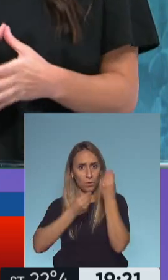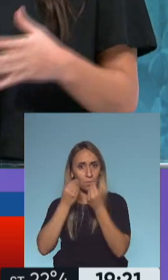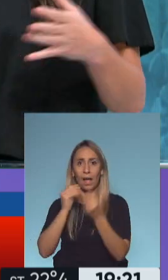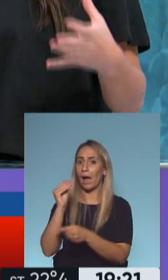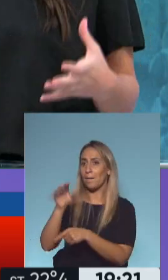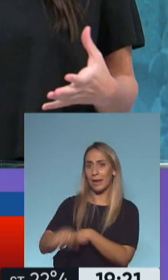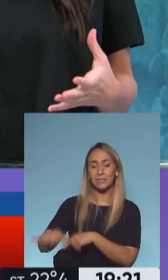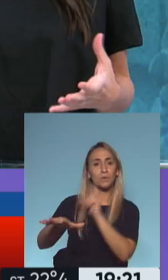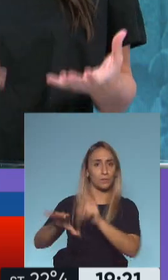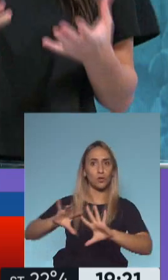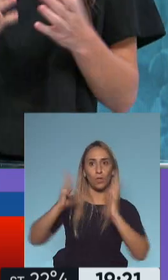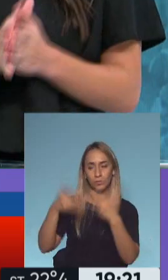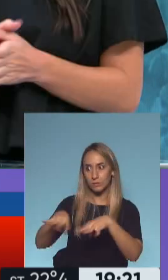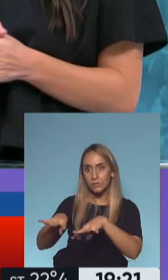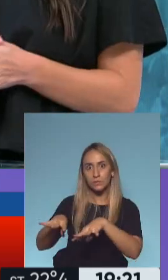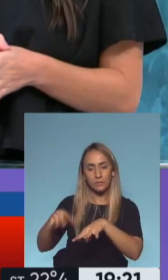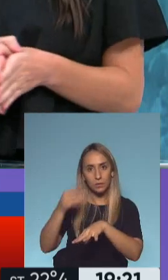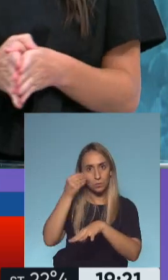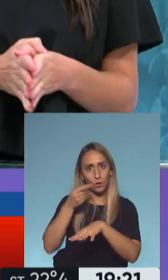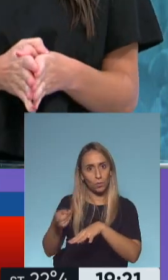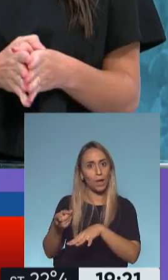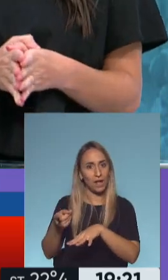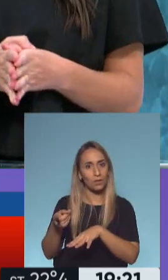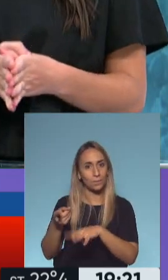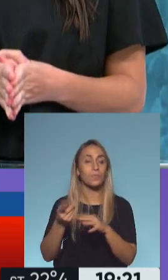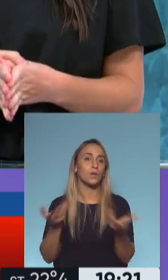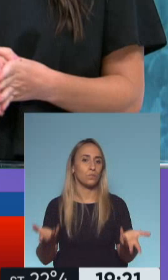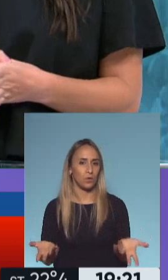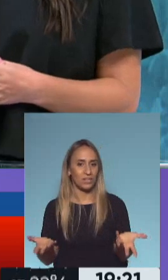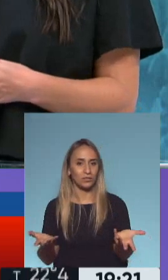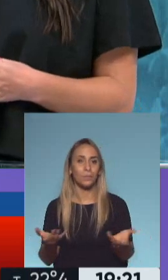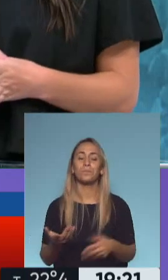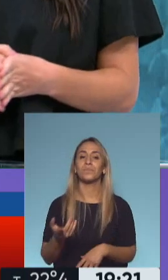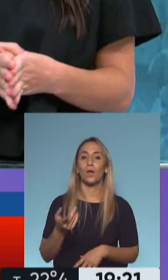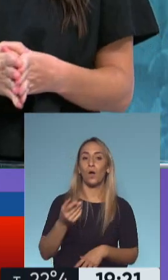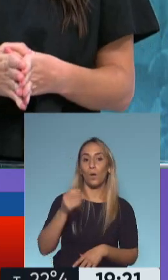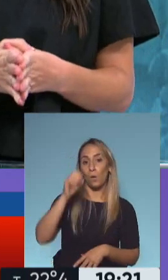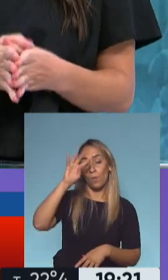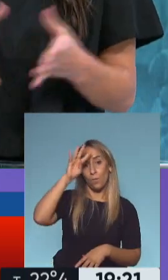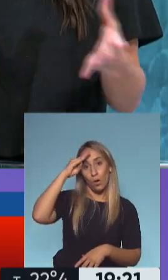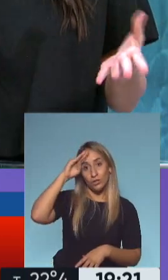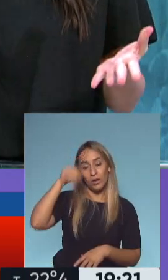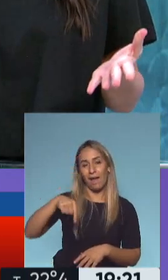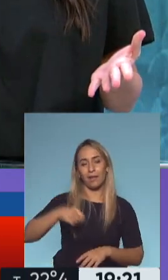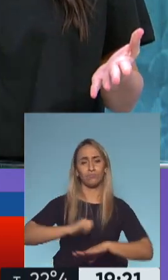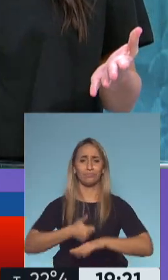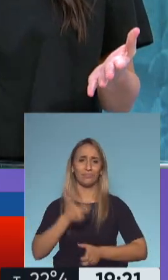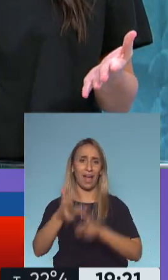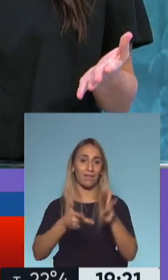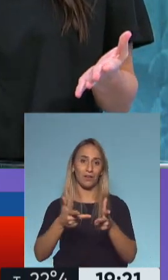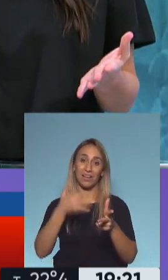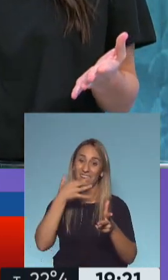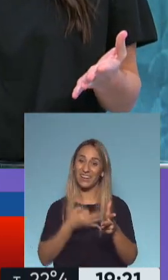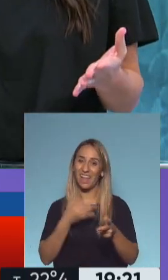brasileños, sino al mundo entero. Totalmente. Y es por eso, de hecho, que hoy habló Jair Bolsonaro y, bueno, realmente tuvo un